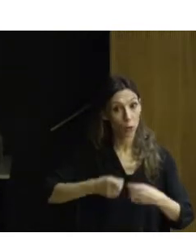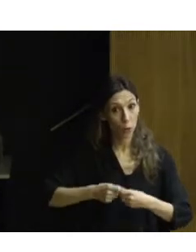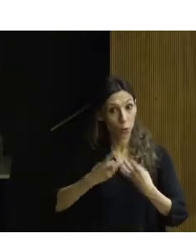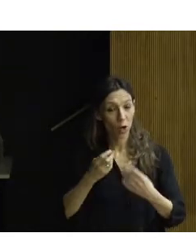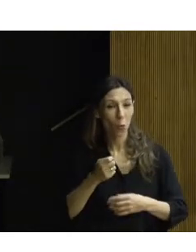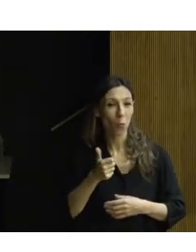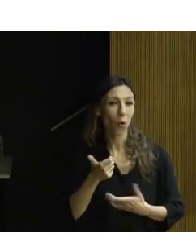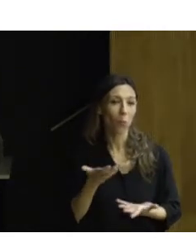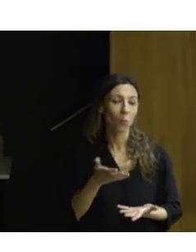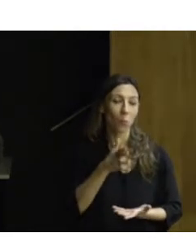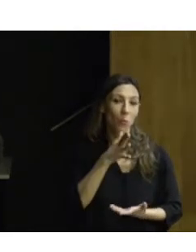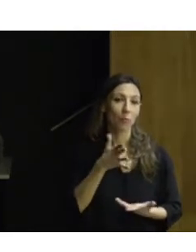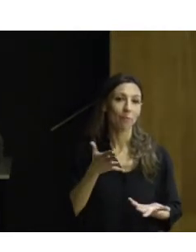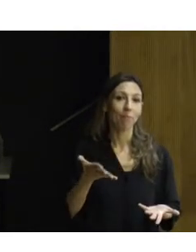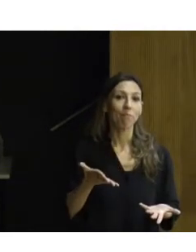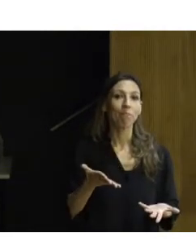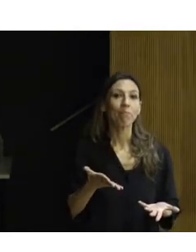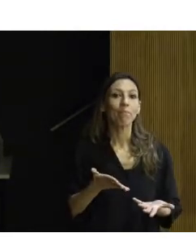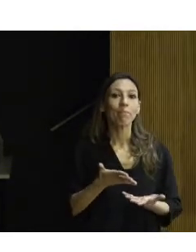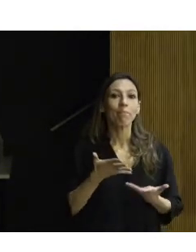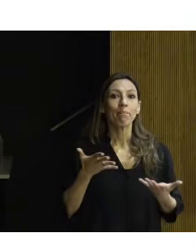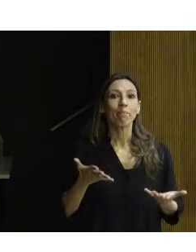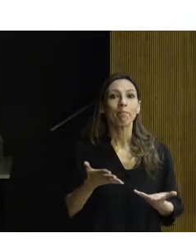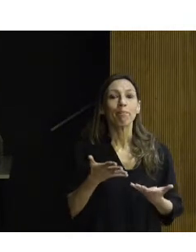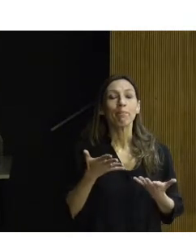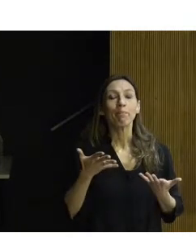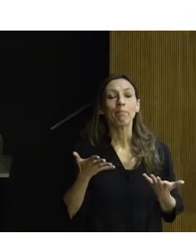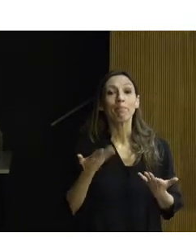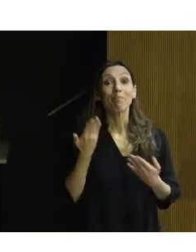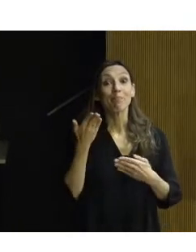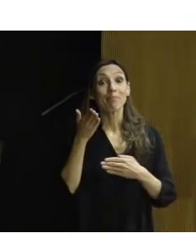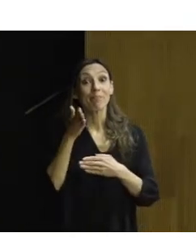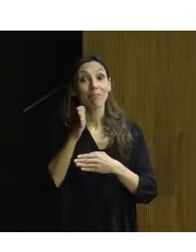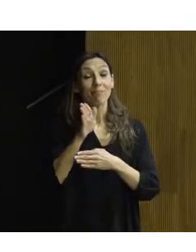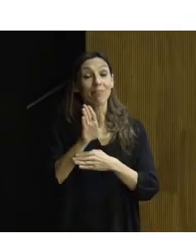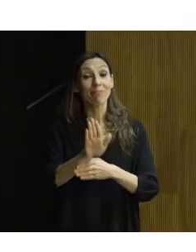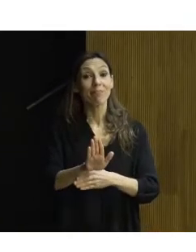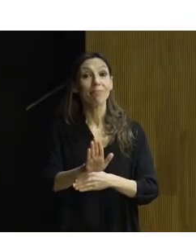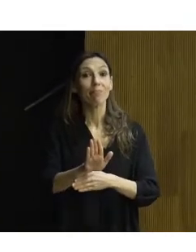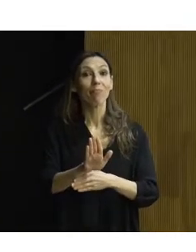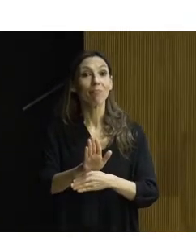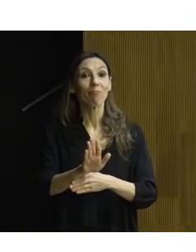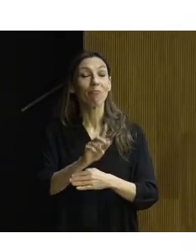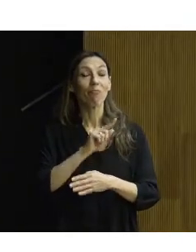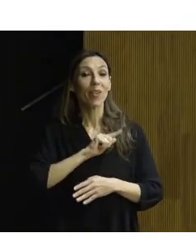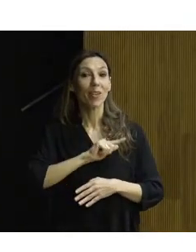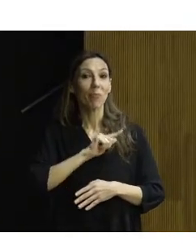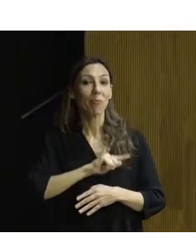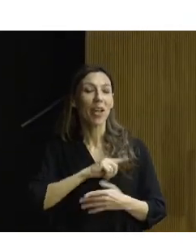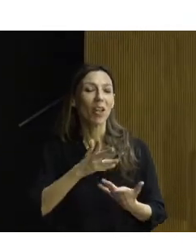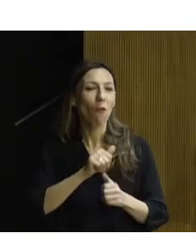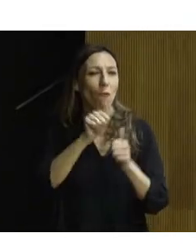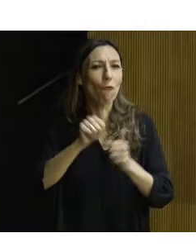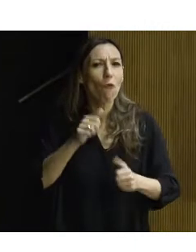reflejar el espíritu y la letra y el modo de